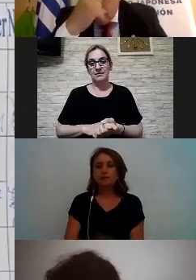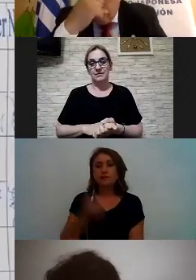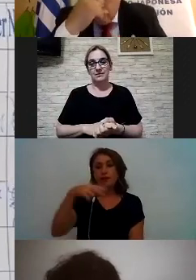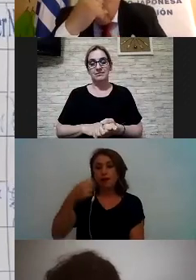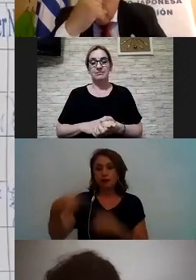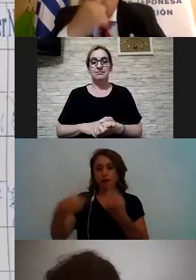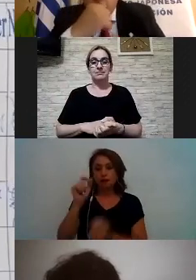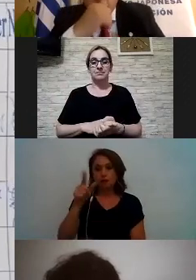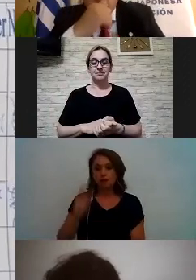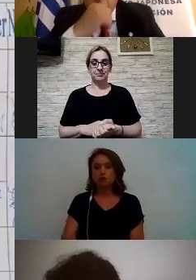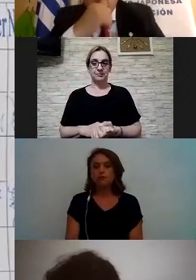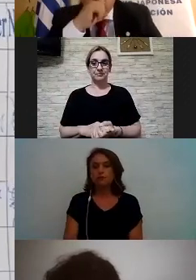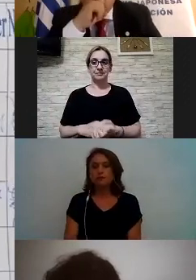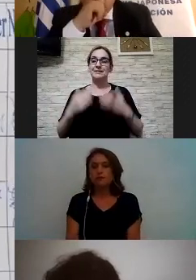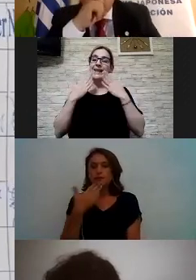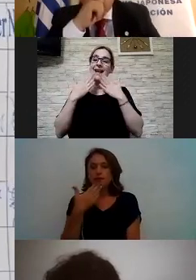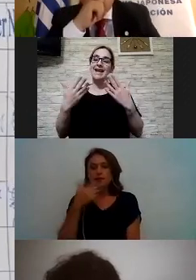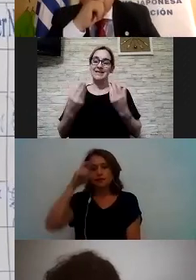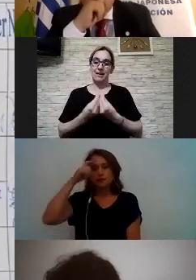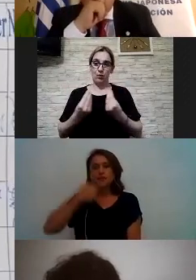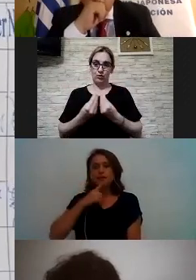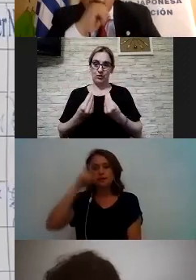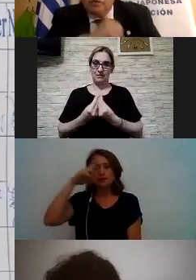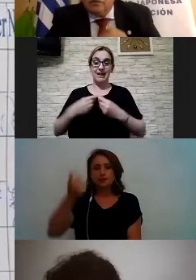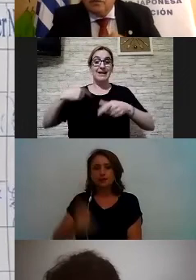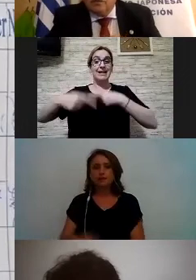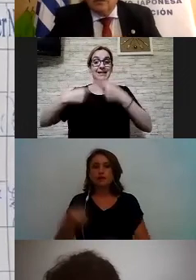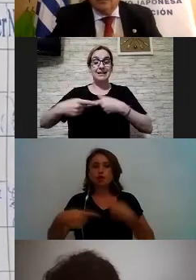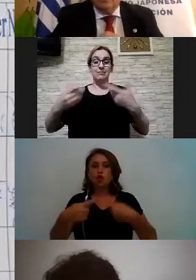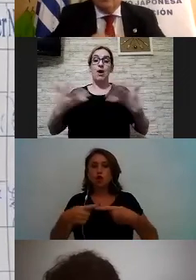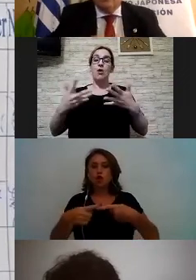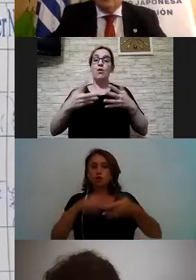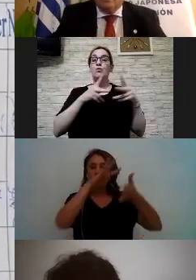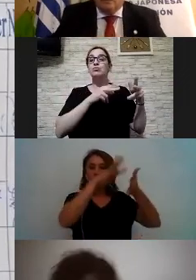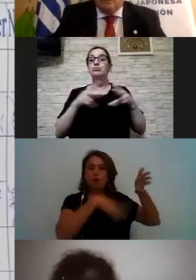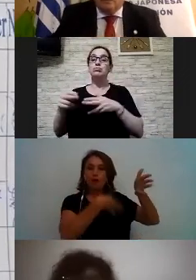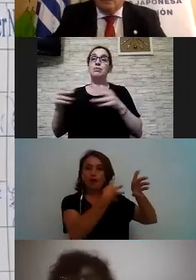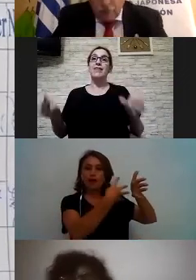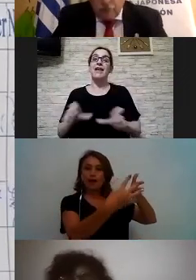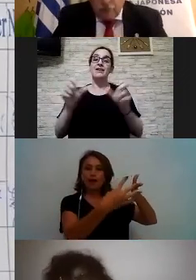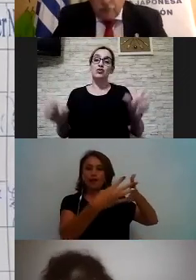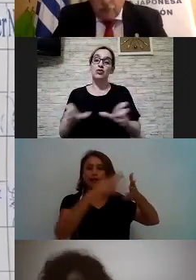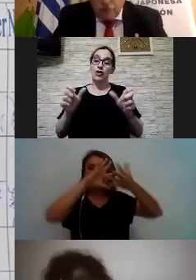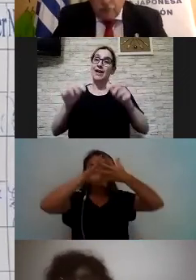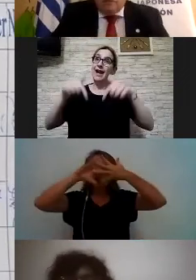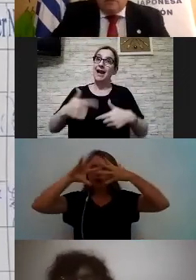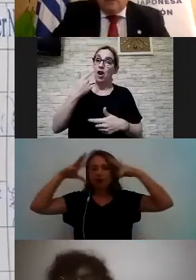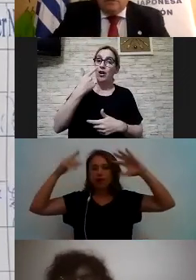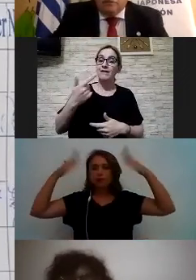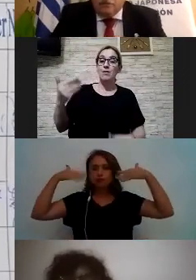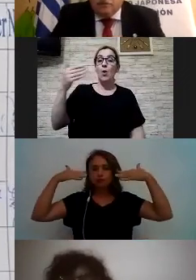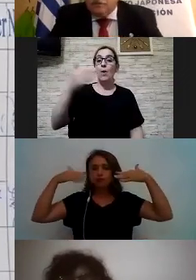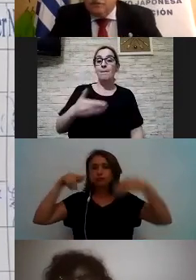bueno bueno gracias Esteban seguimos con calendario de estaciones que aquí los participantes